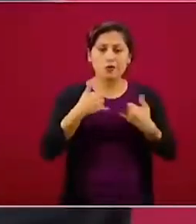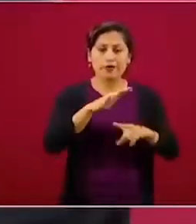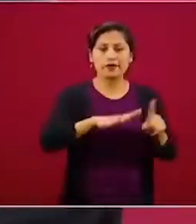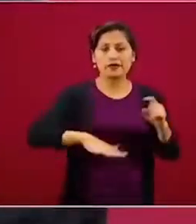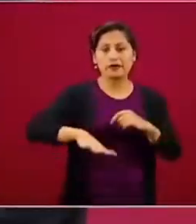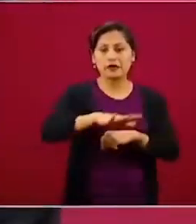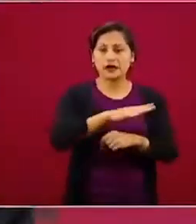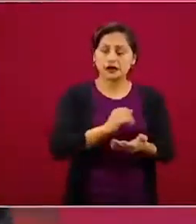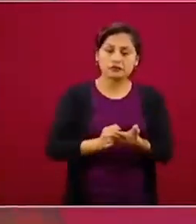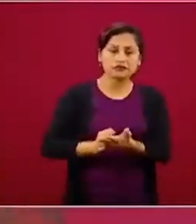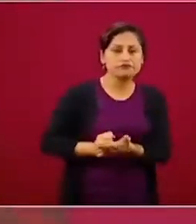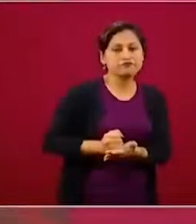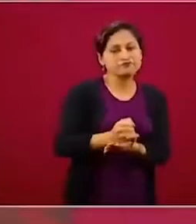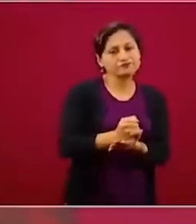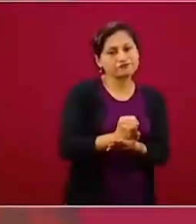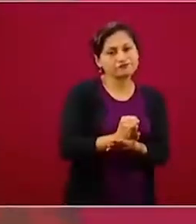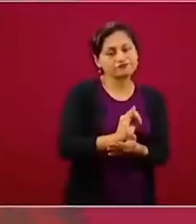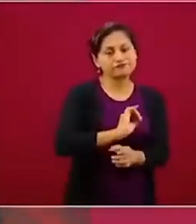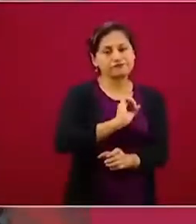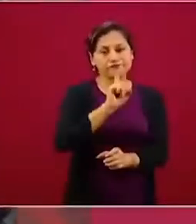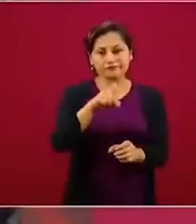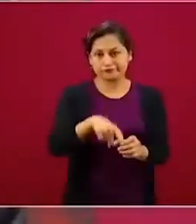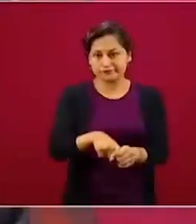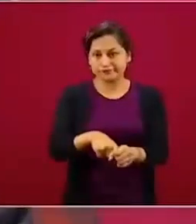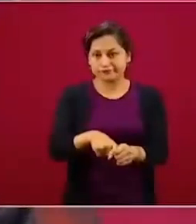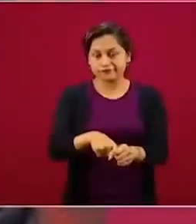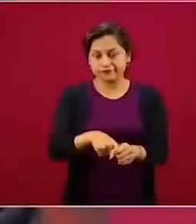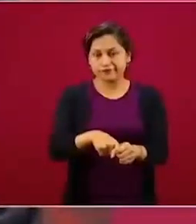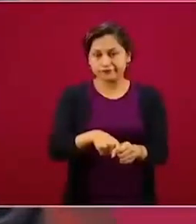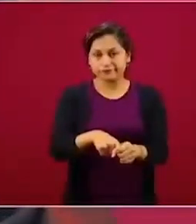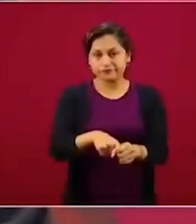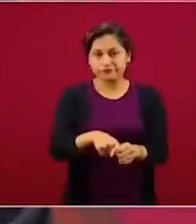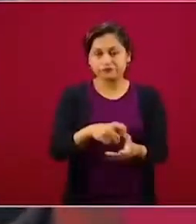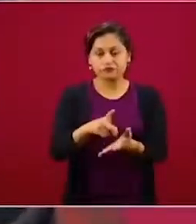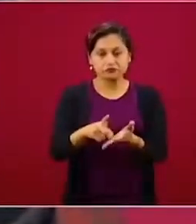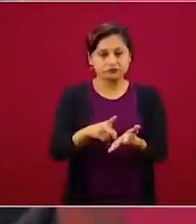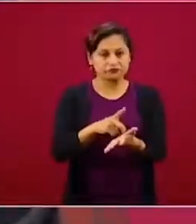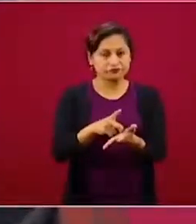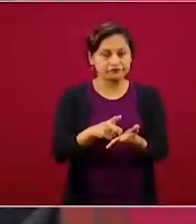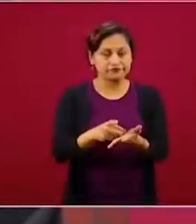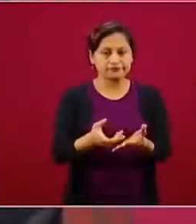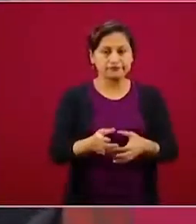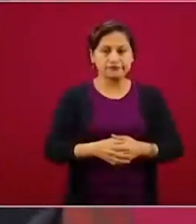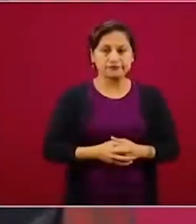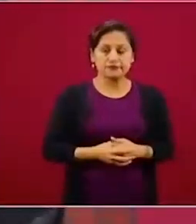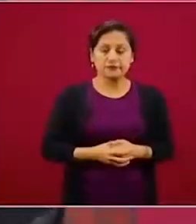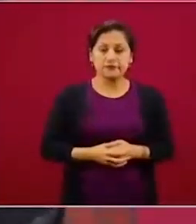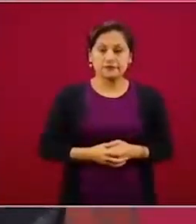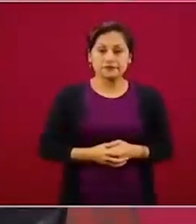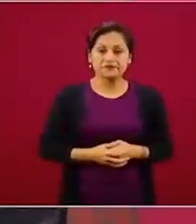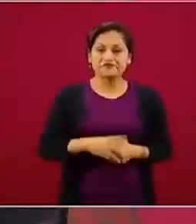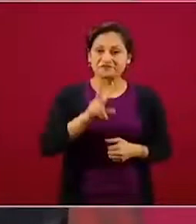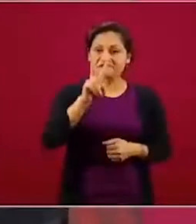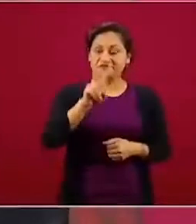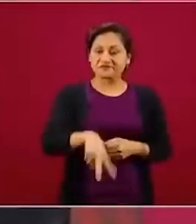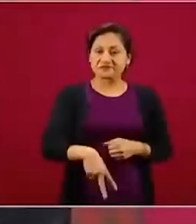vía, por ese camino, sufren mucho,